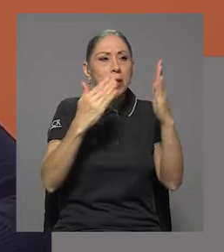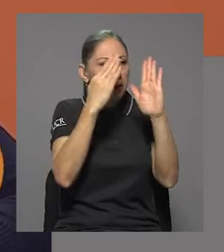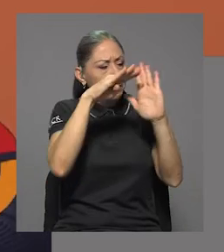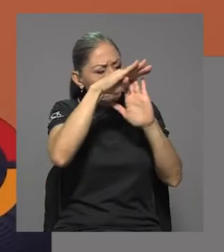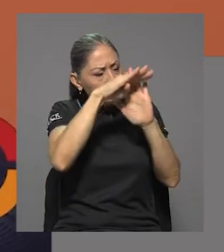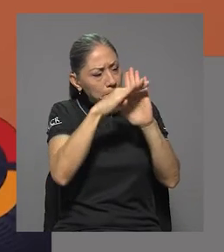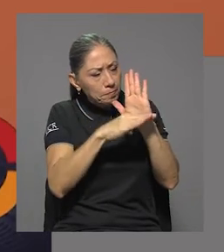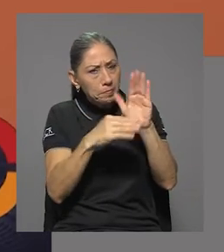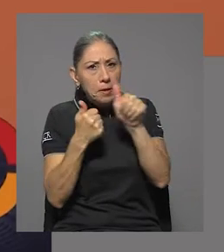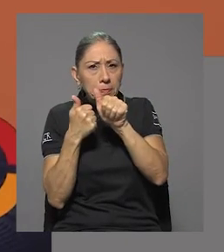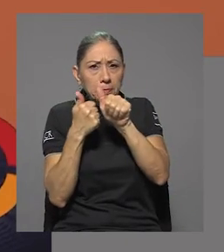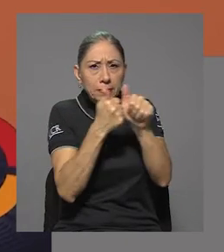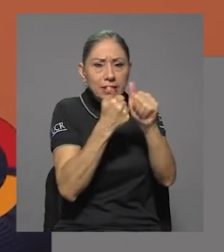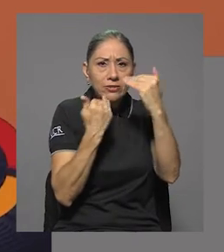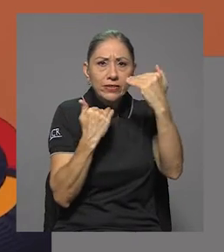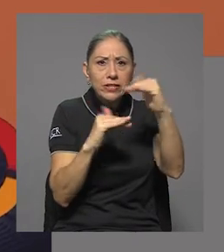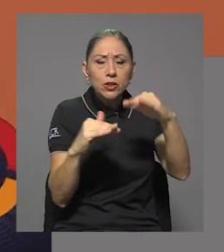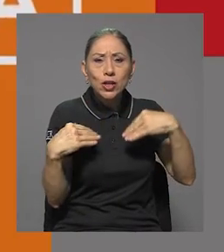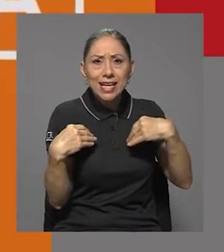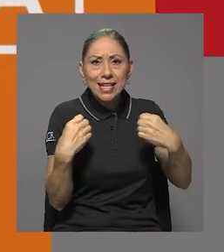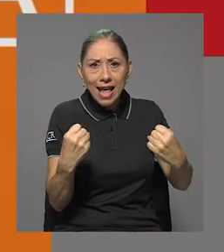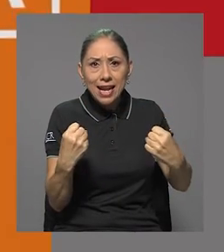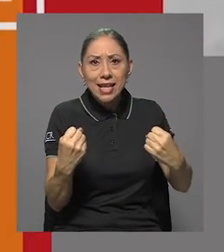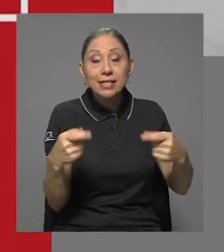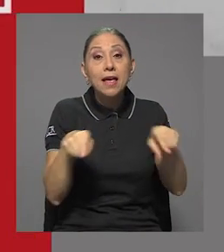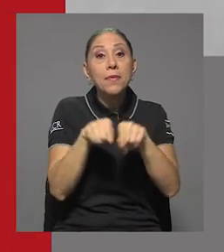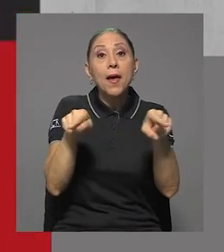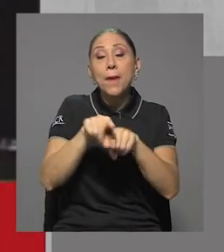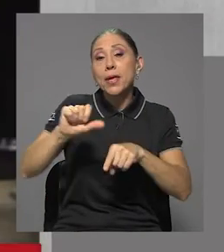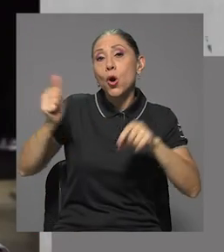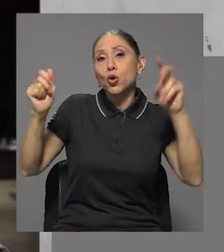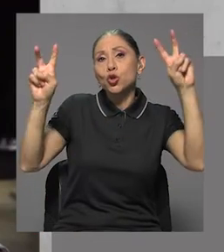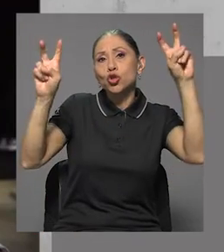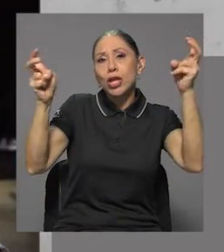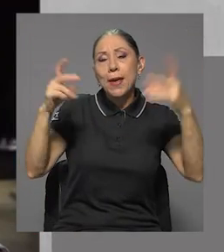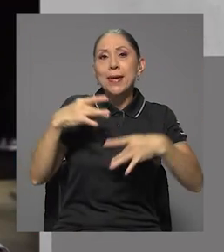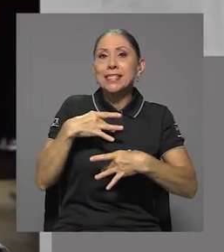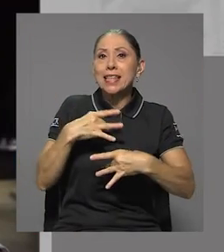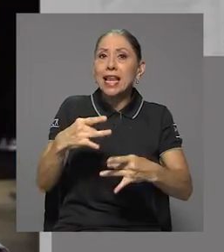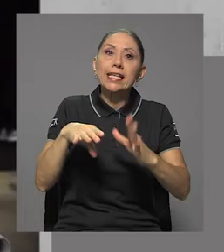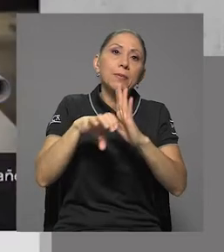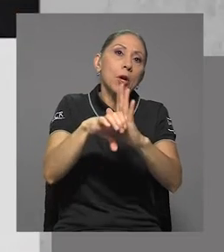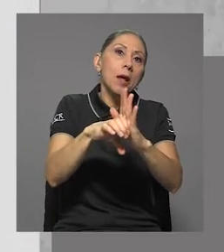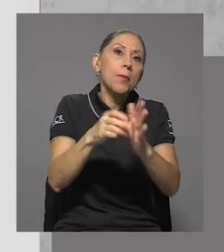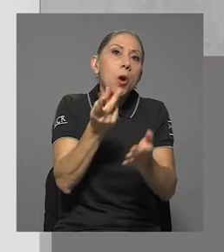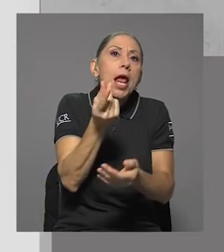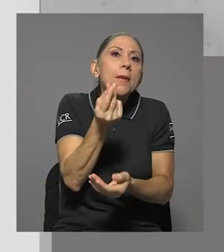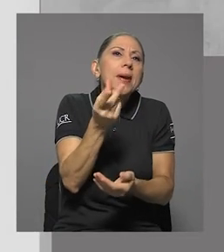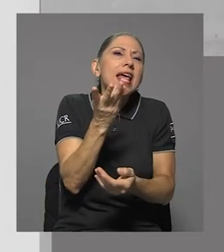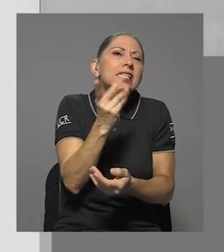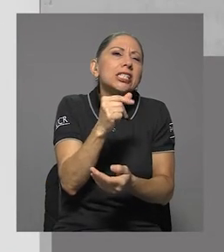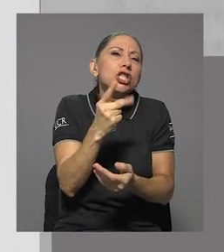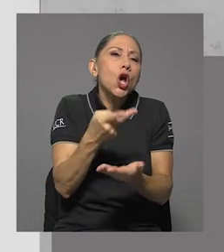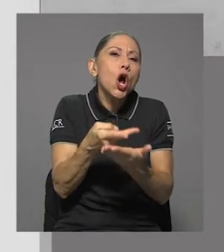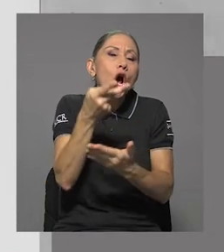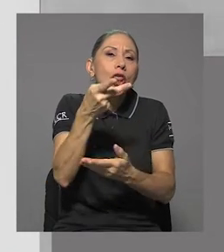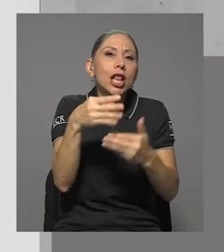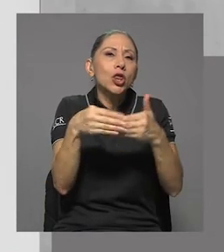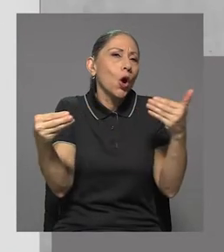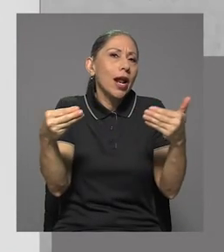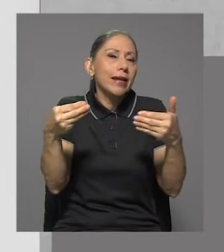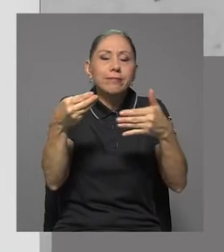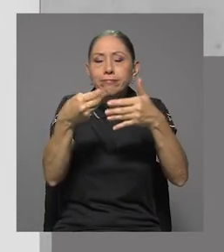sanitarias, también otros temas de interés como puede ser el precio del dólar, en fin.